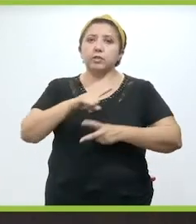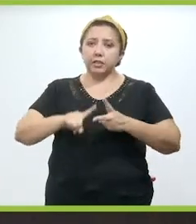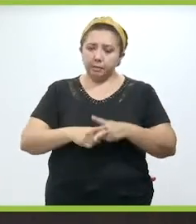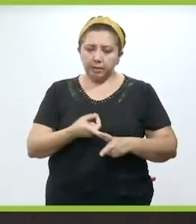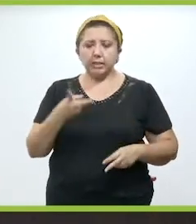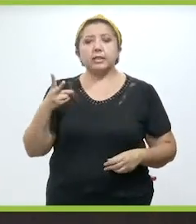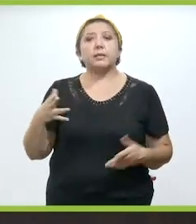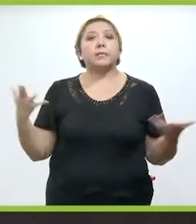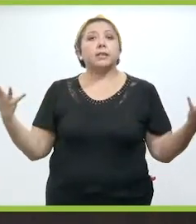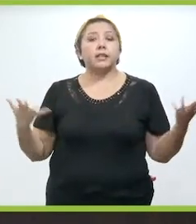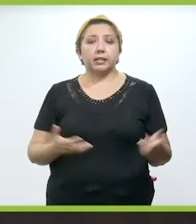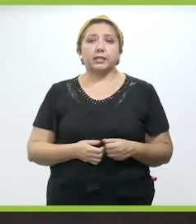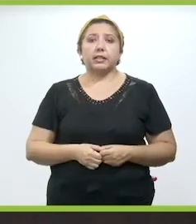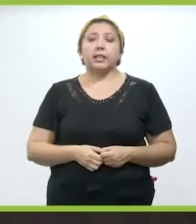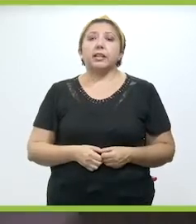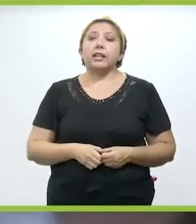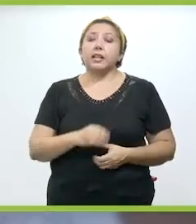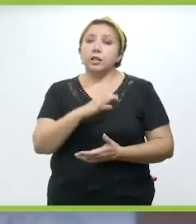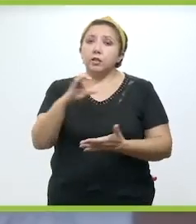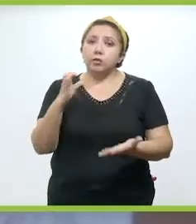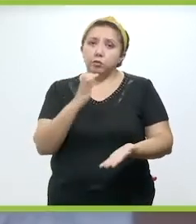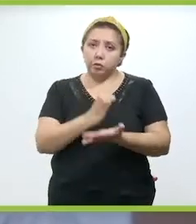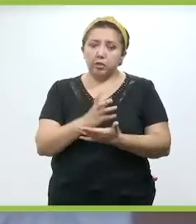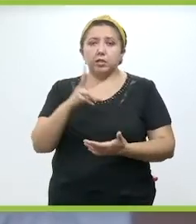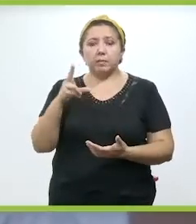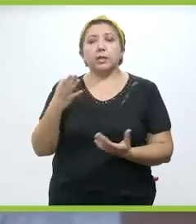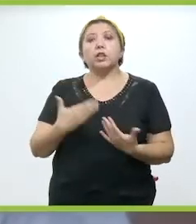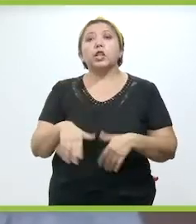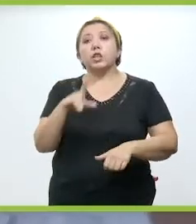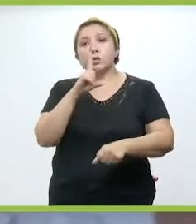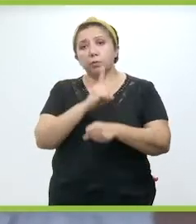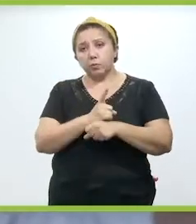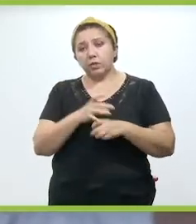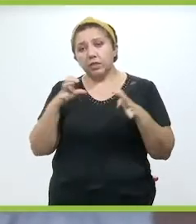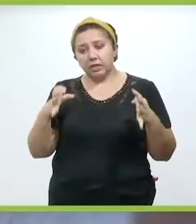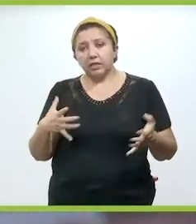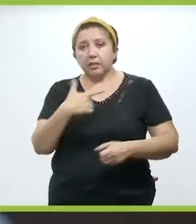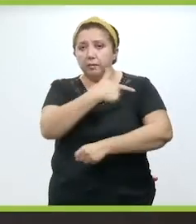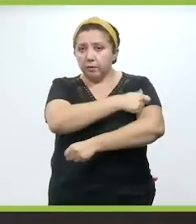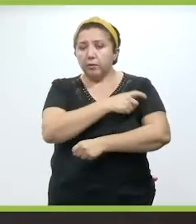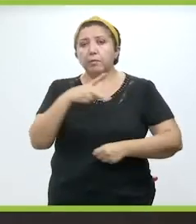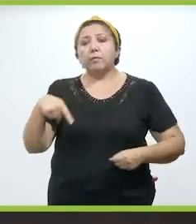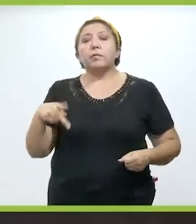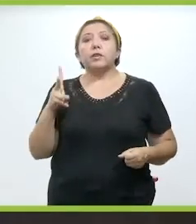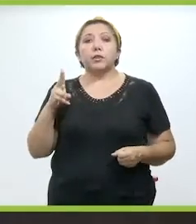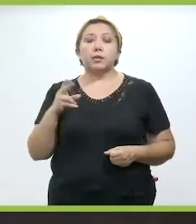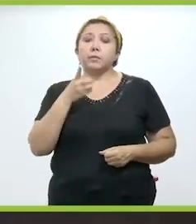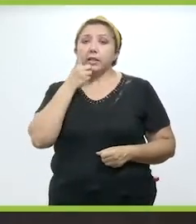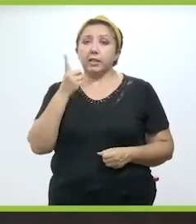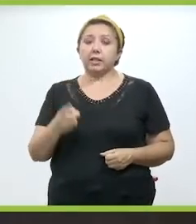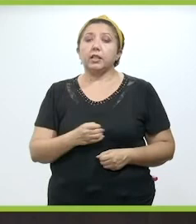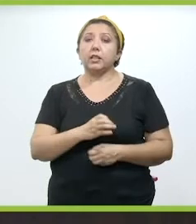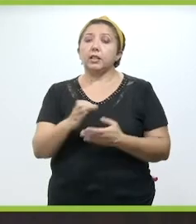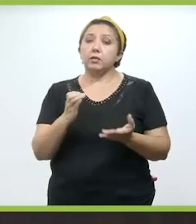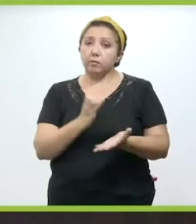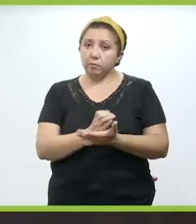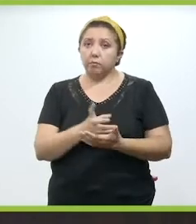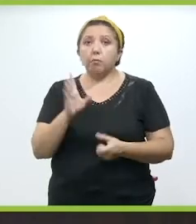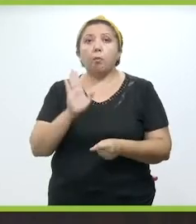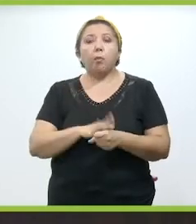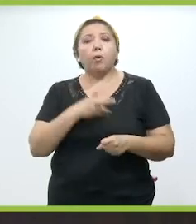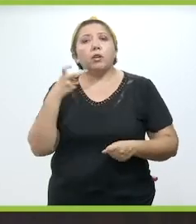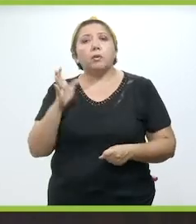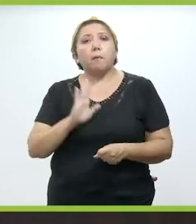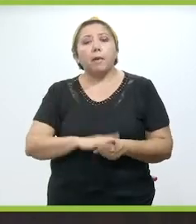se empiecen también a aplicar en las zonas urbanas, además de en las comunidades que se están aplicando, pero también en las zonas urbanas, porque esto nos va a